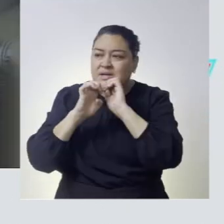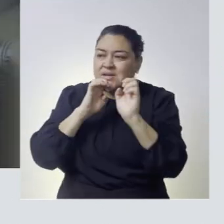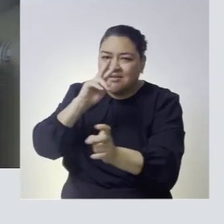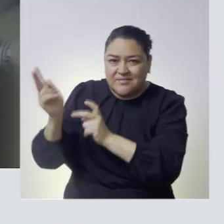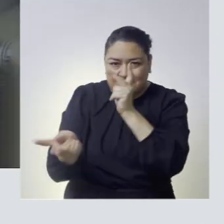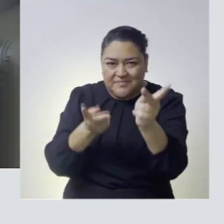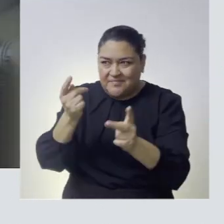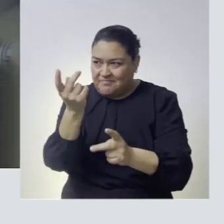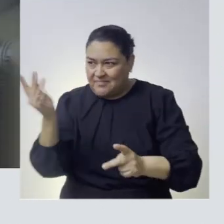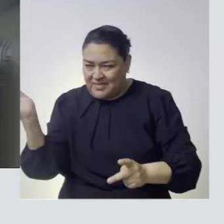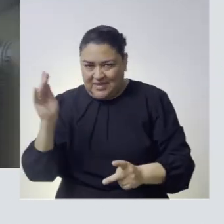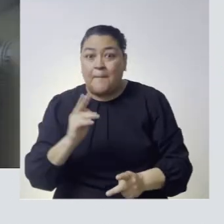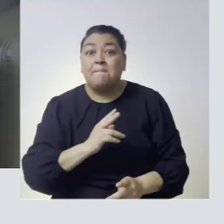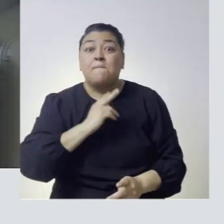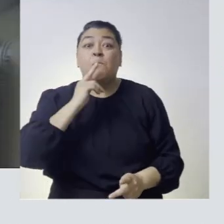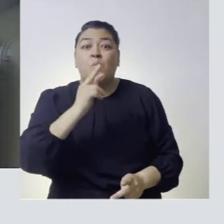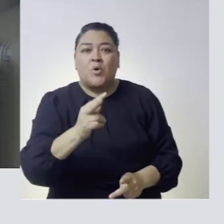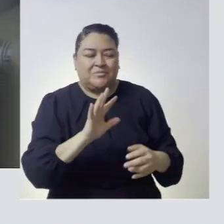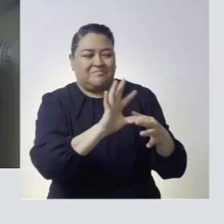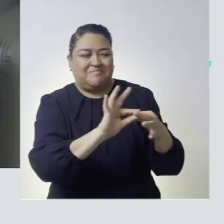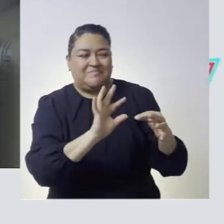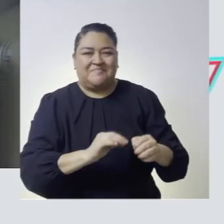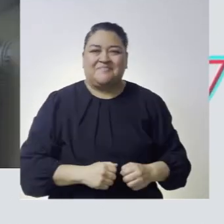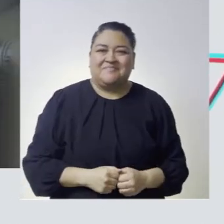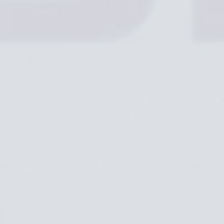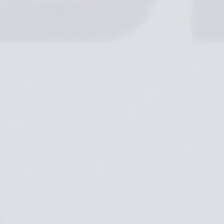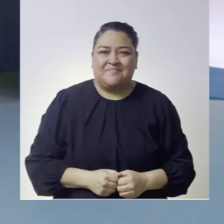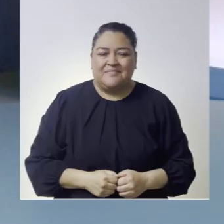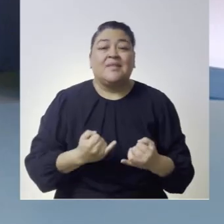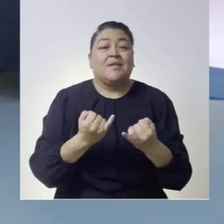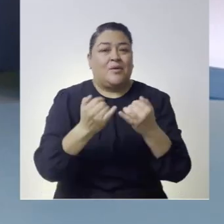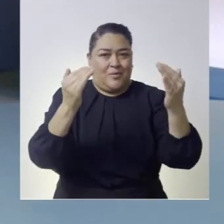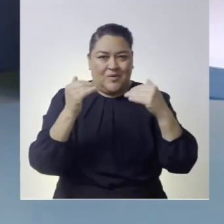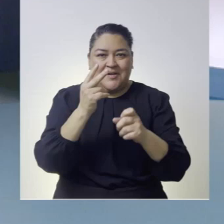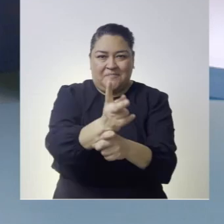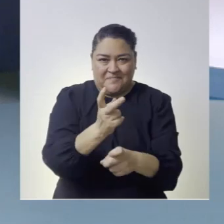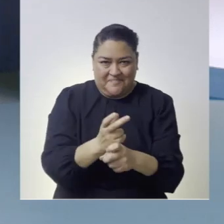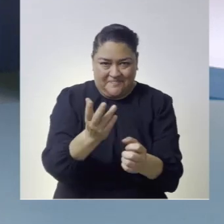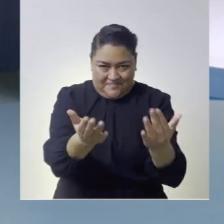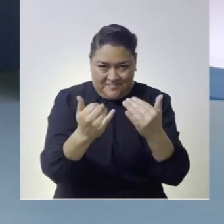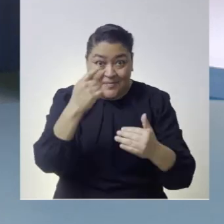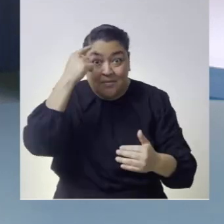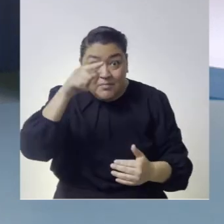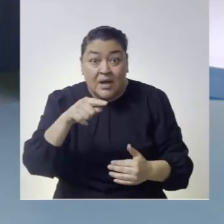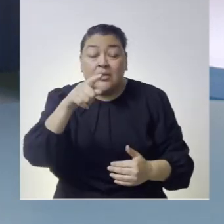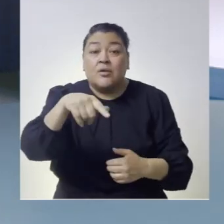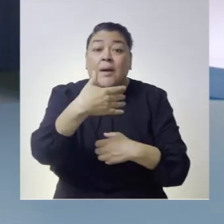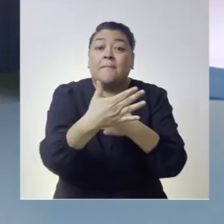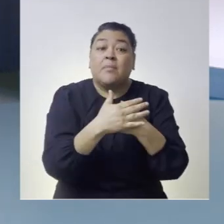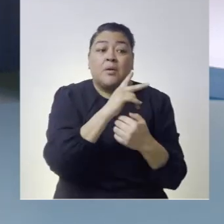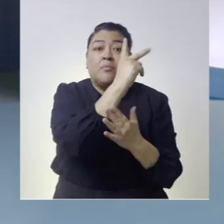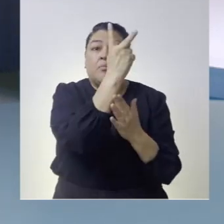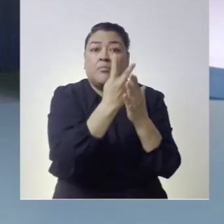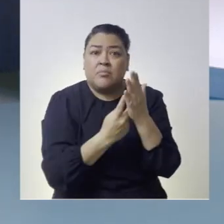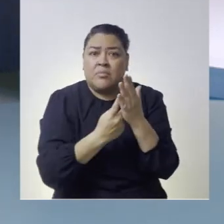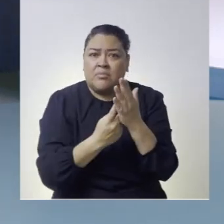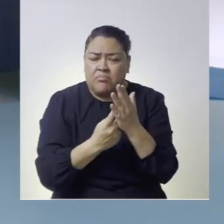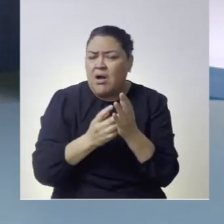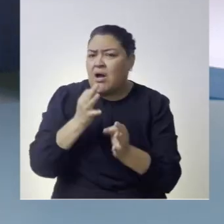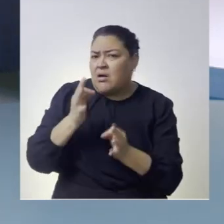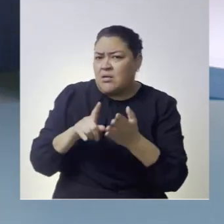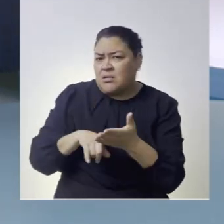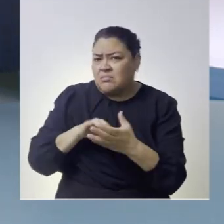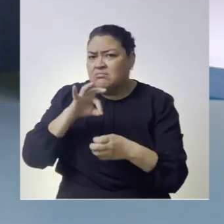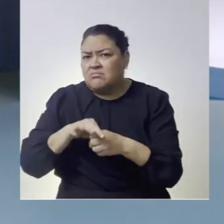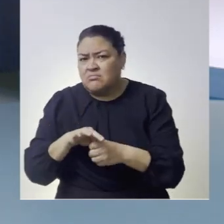protagonistas de las voces fundadoras también la invitación para conocer el plan estratégico del tribunal